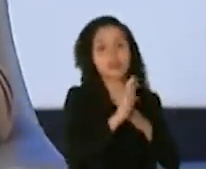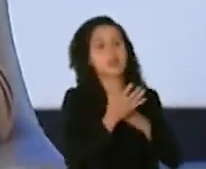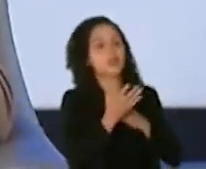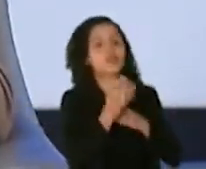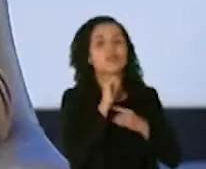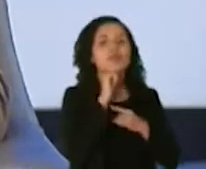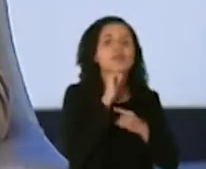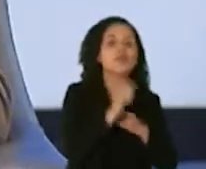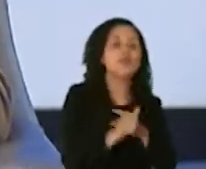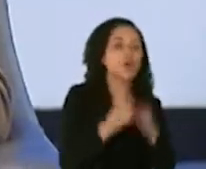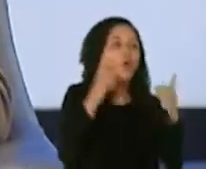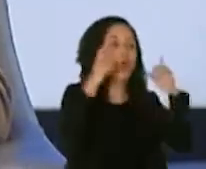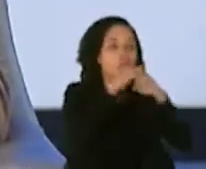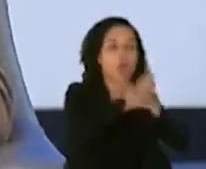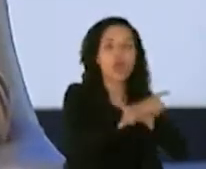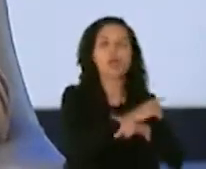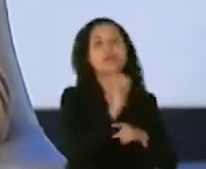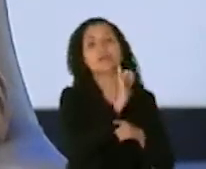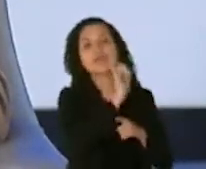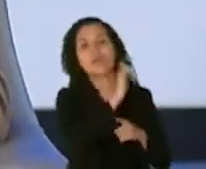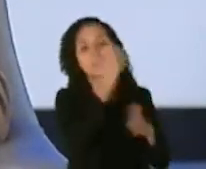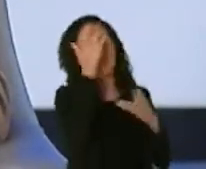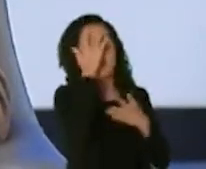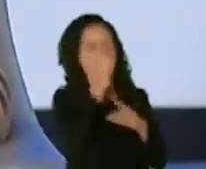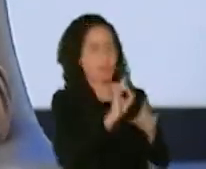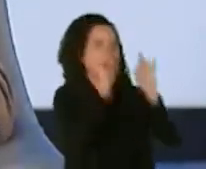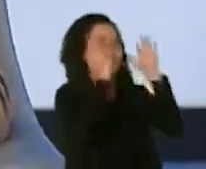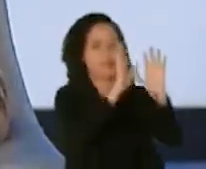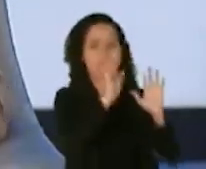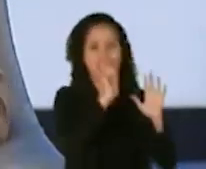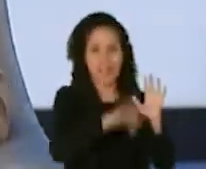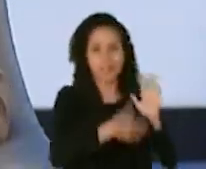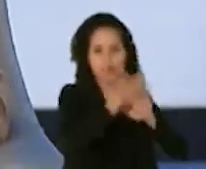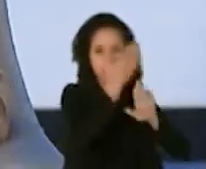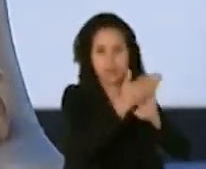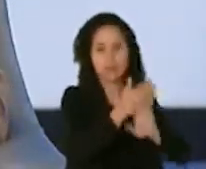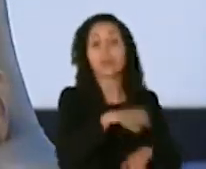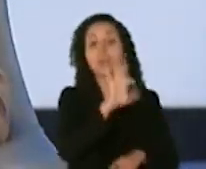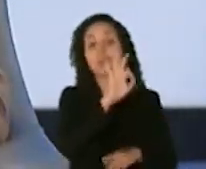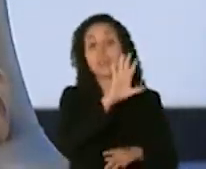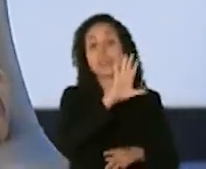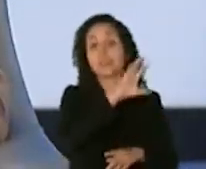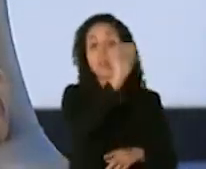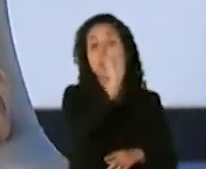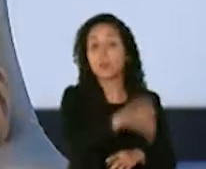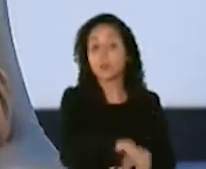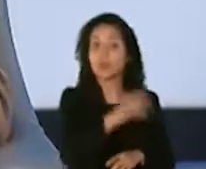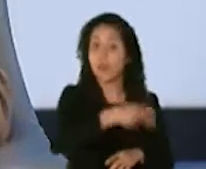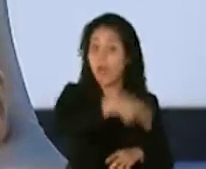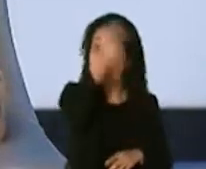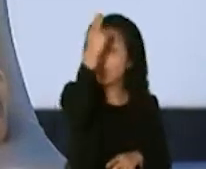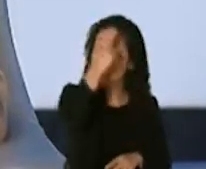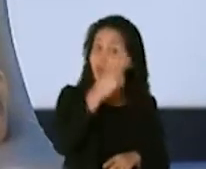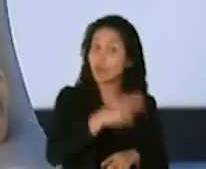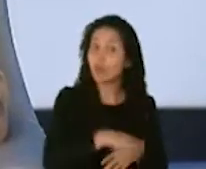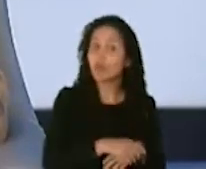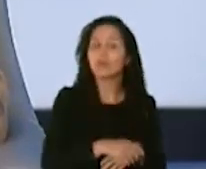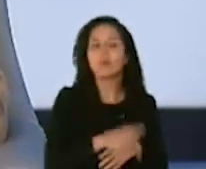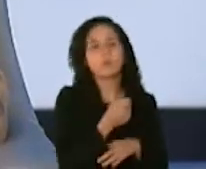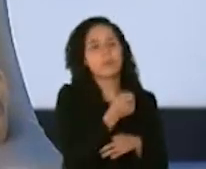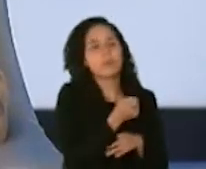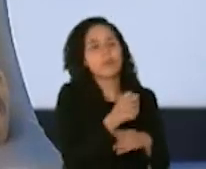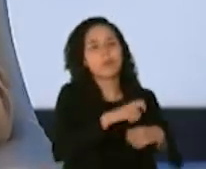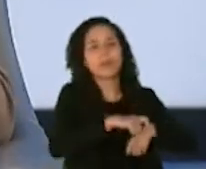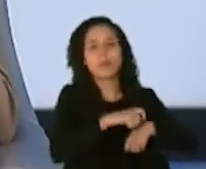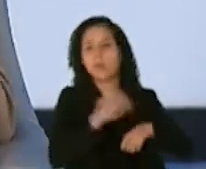evitar sobre todo enfermedad severa y eso es la eficacia 95% es extremadamente alto y es muy muy pocas veces ha sido